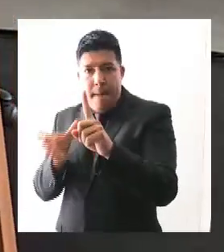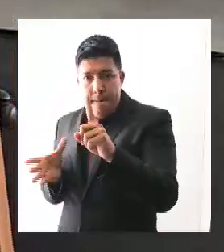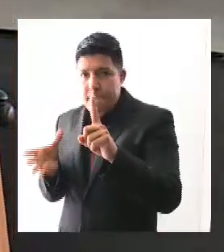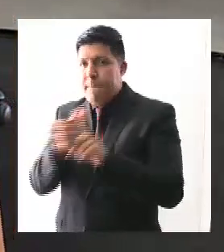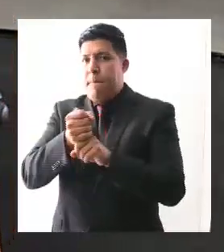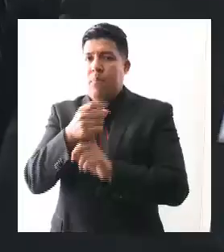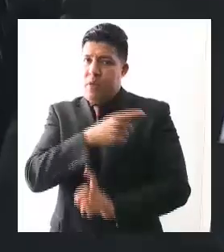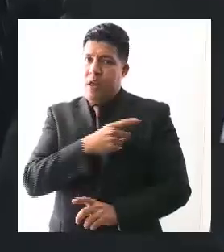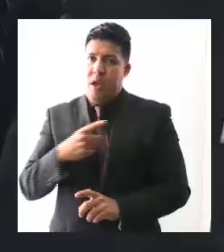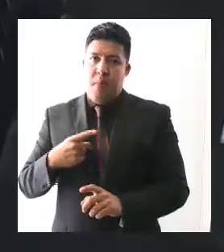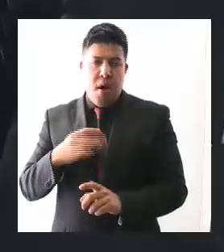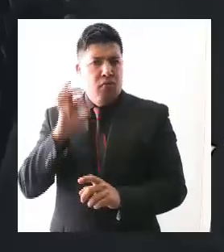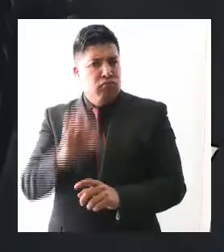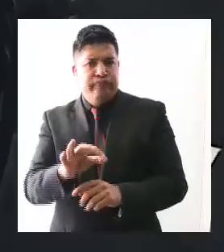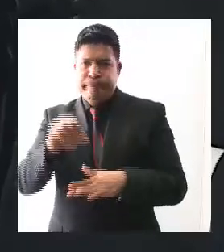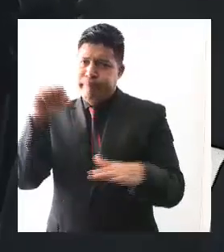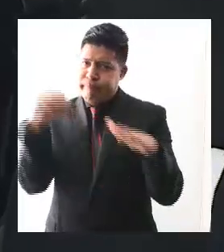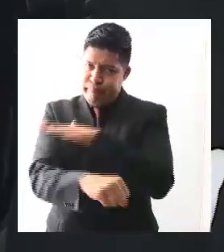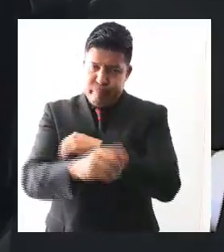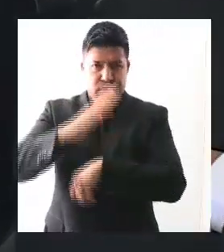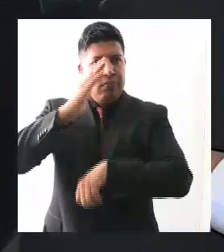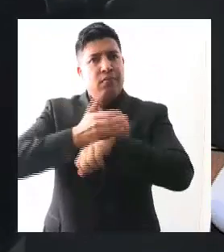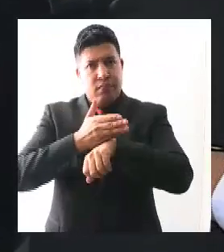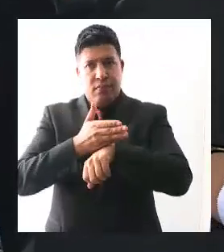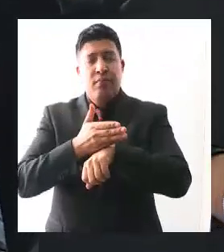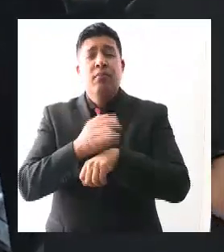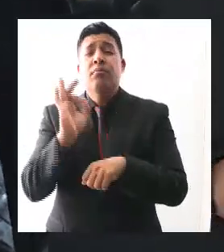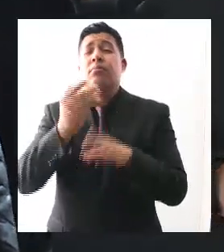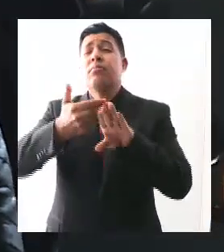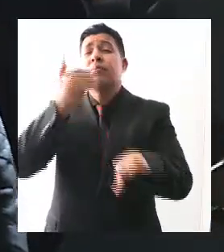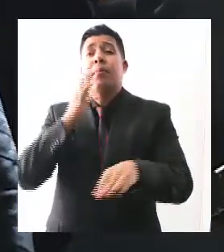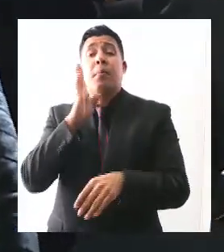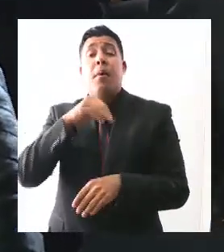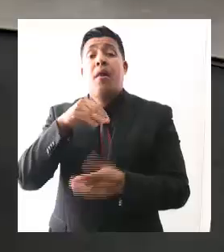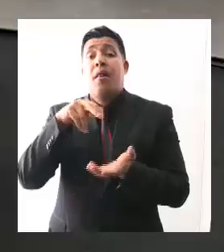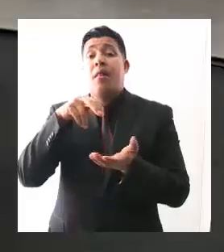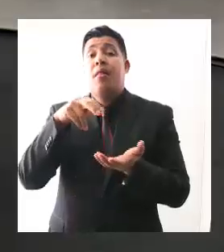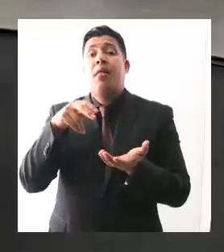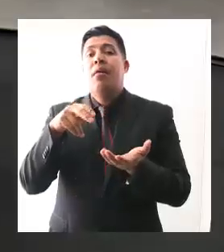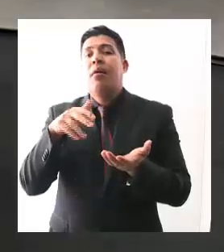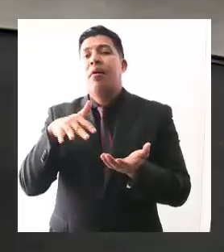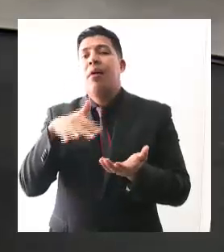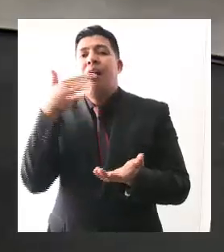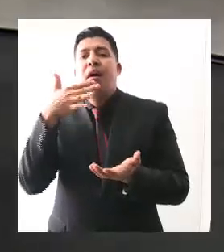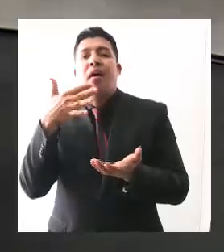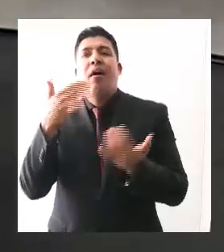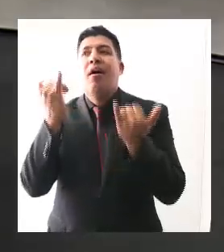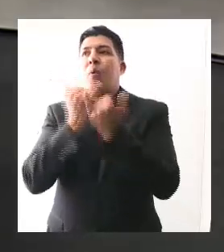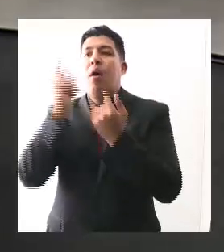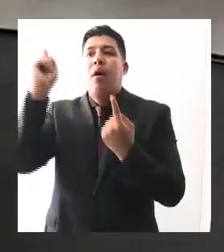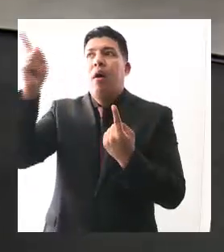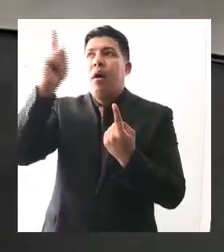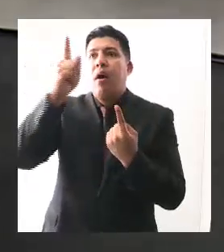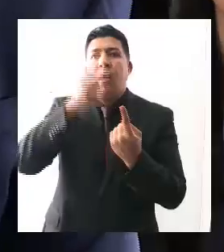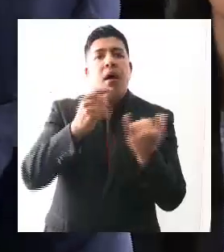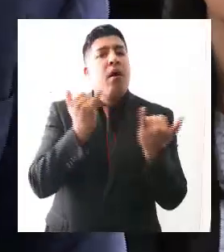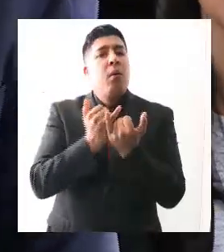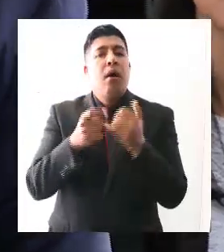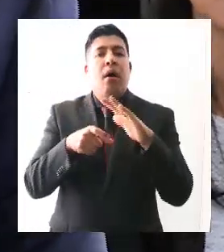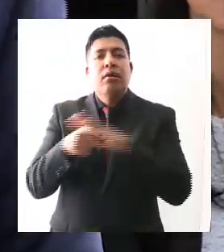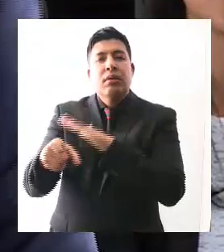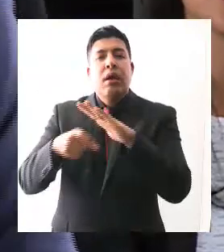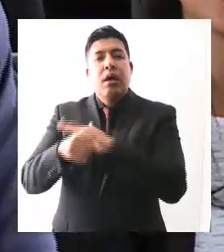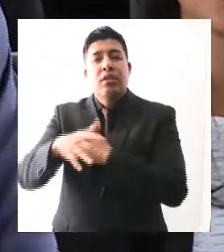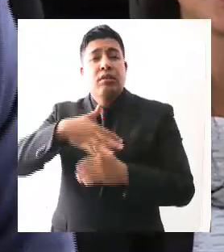situaciones de una mala práctica en la cadena de justicia donde lo aproveche el indiciado.